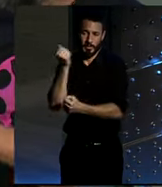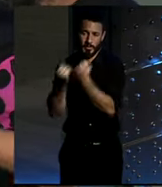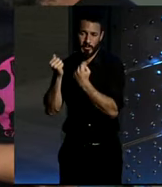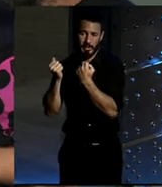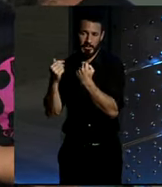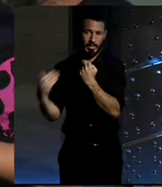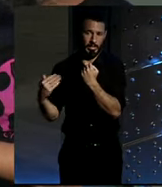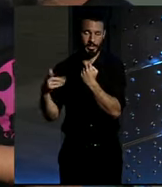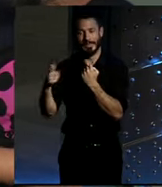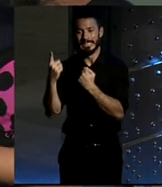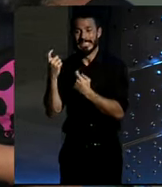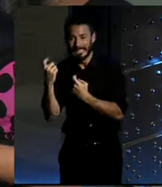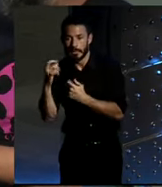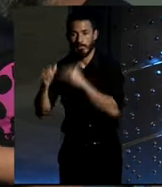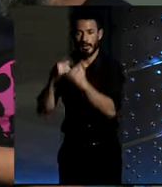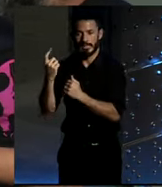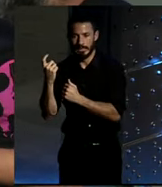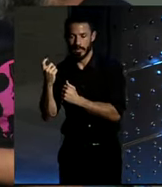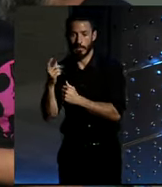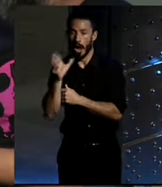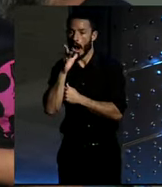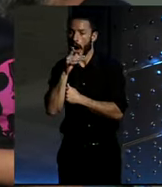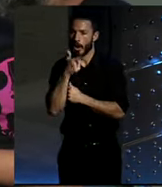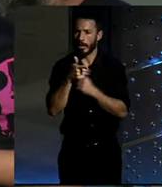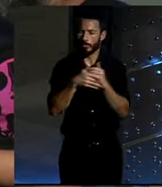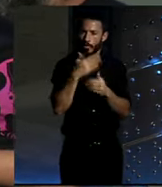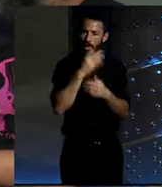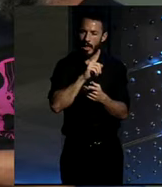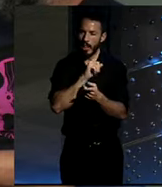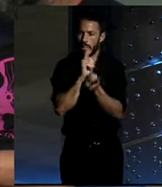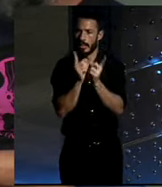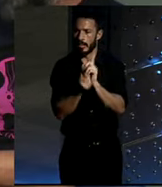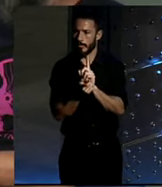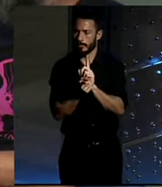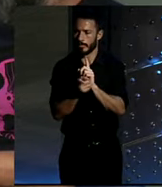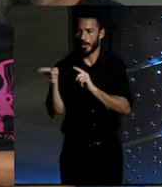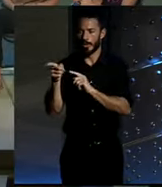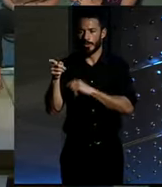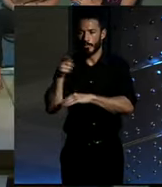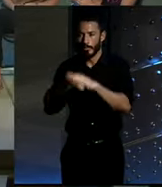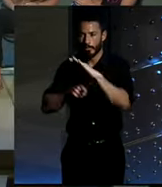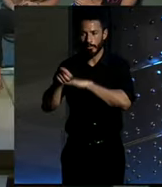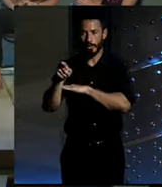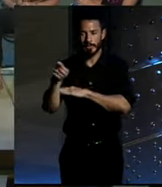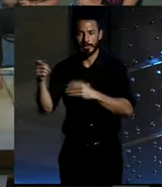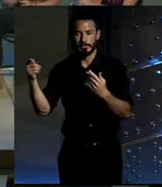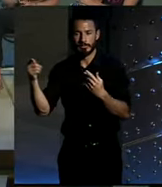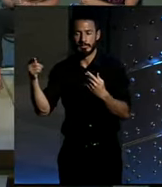la tendencia es a la inversa. Exacto. Han confundido progreso con... Correcto. Exacto. Entonces,